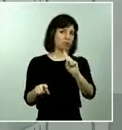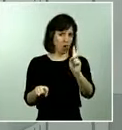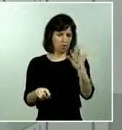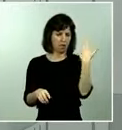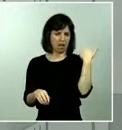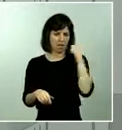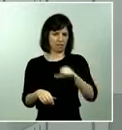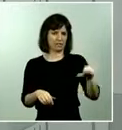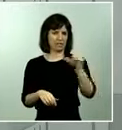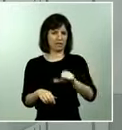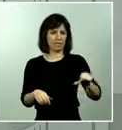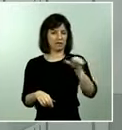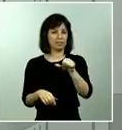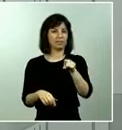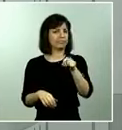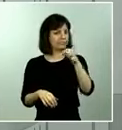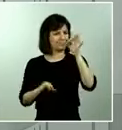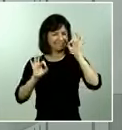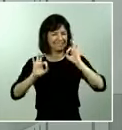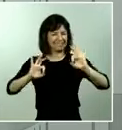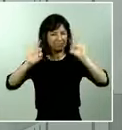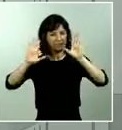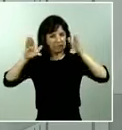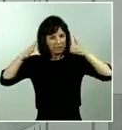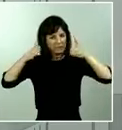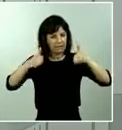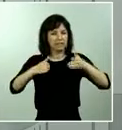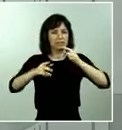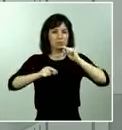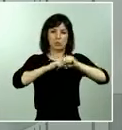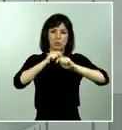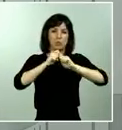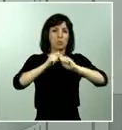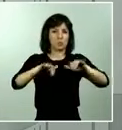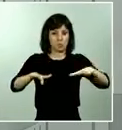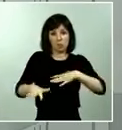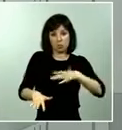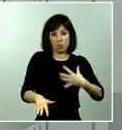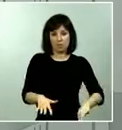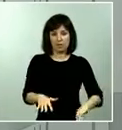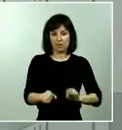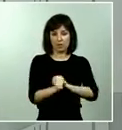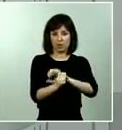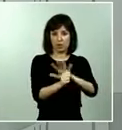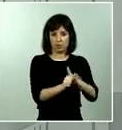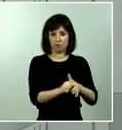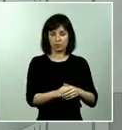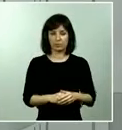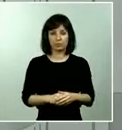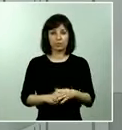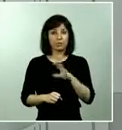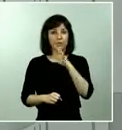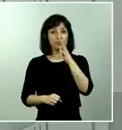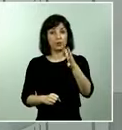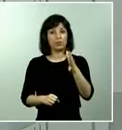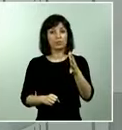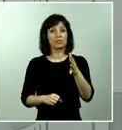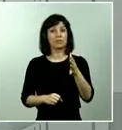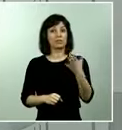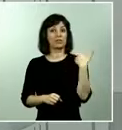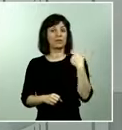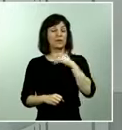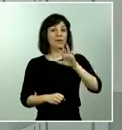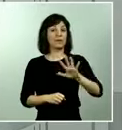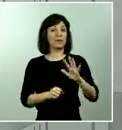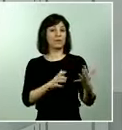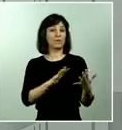foco especial atención y un foco de contagio potencial del COVID-19 por eso ya en fecha 5 de marzo el